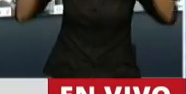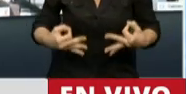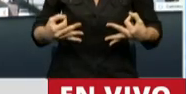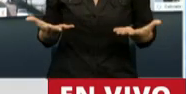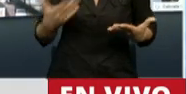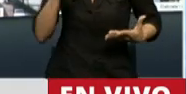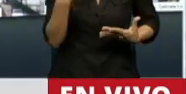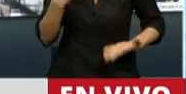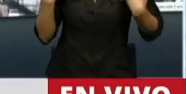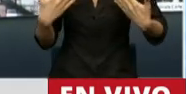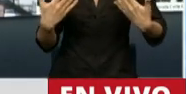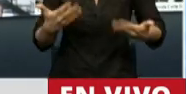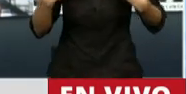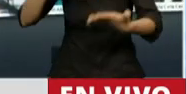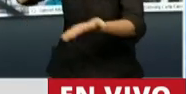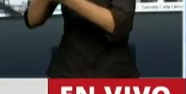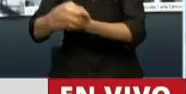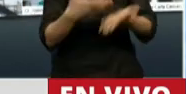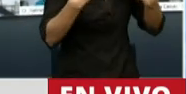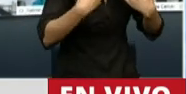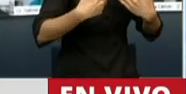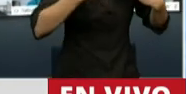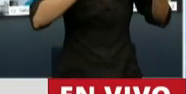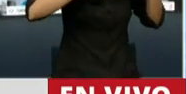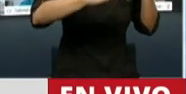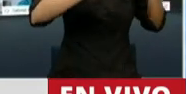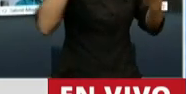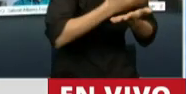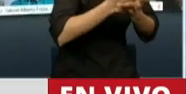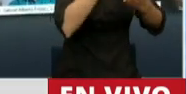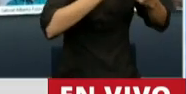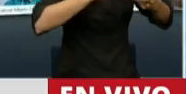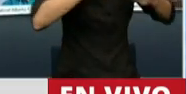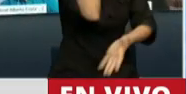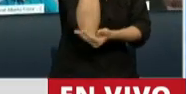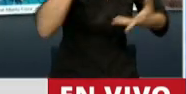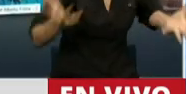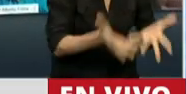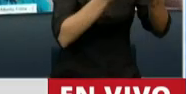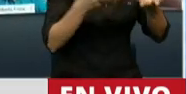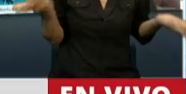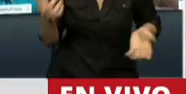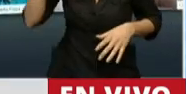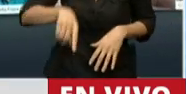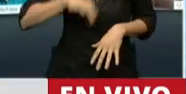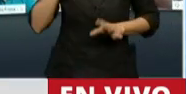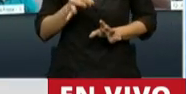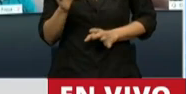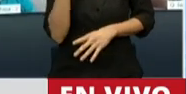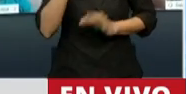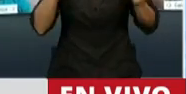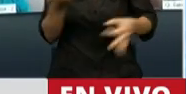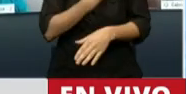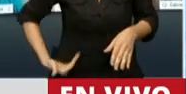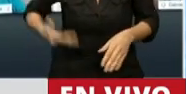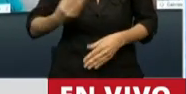Nosotros somos conscientes... La reestructuración de la deuda es un imperativo de la realidad. Acá, ganar a quien ganara en el 2019 había que reestructurar la deuda. Por eso decimos